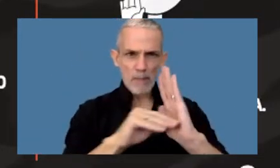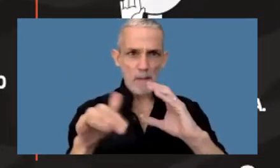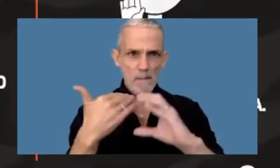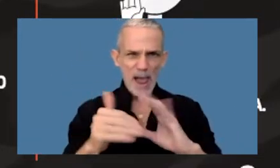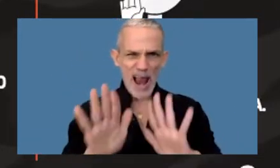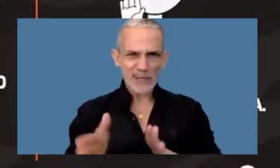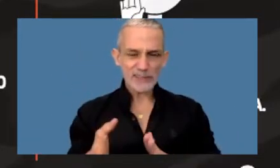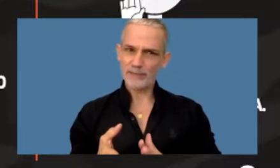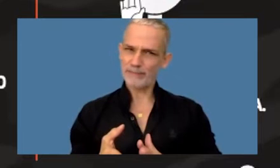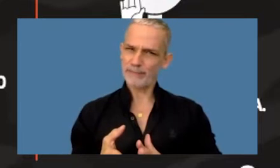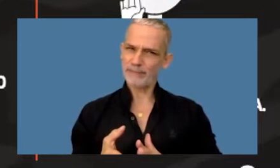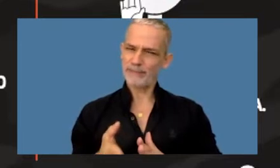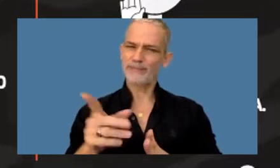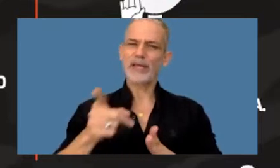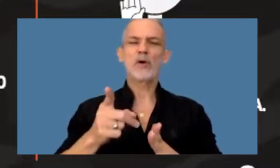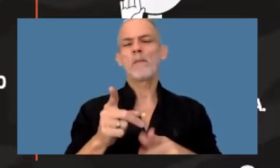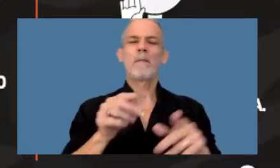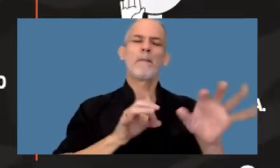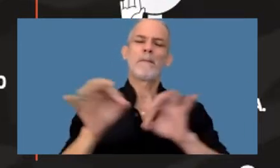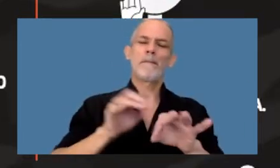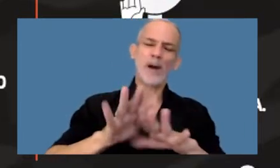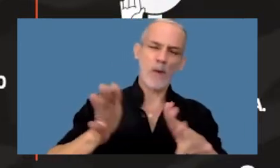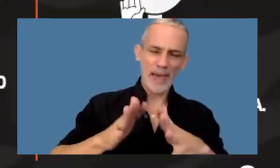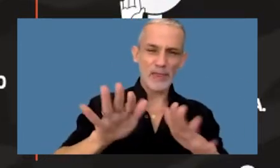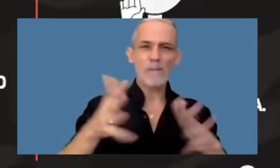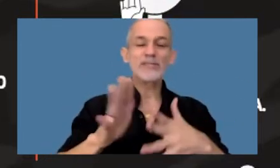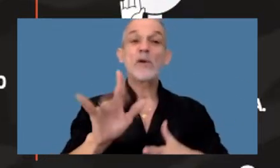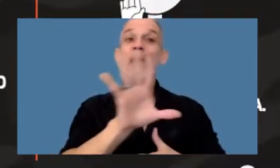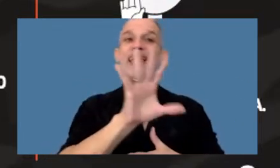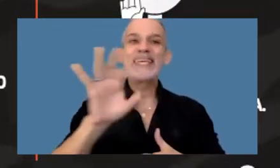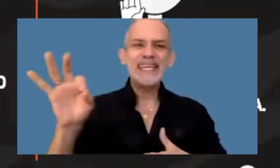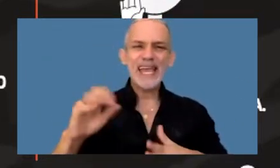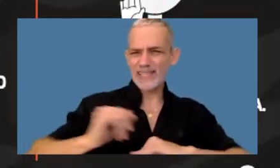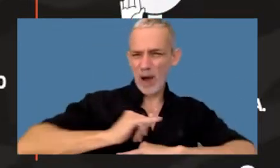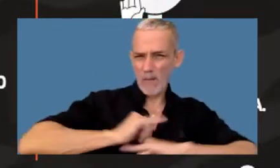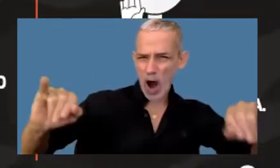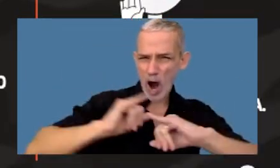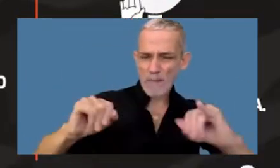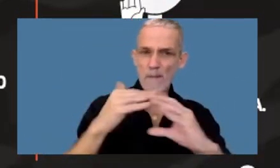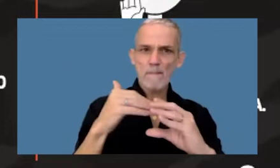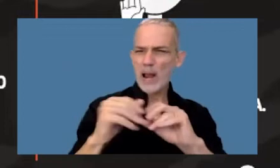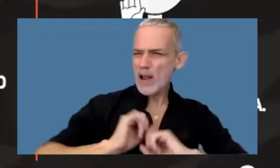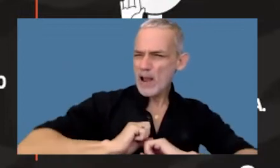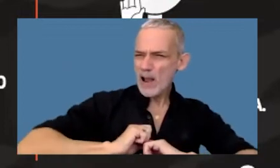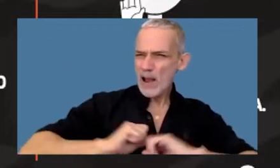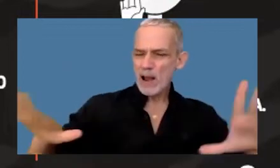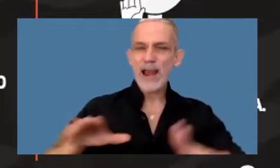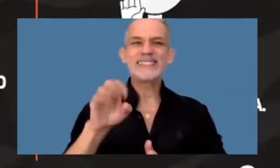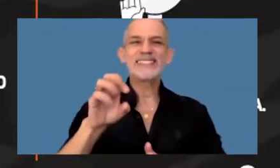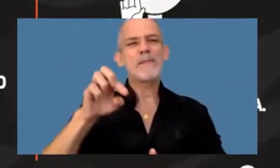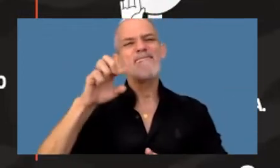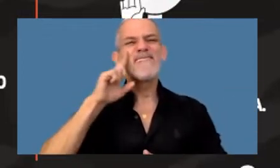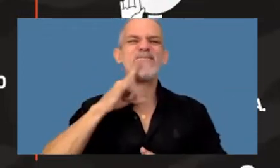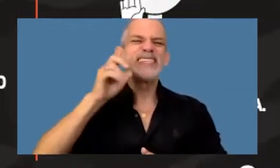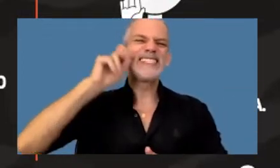se trata de un promedio y escuchen el número 500 campañas de este tipo de método que se llama phishing